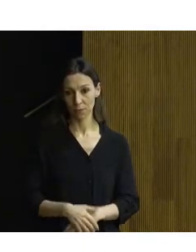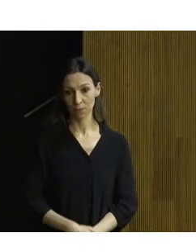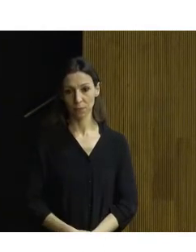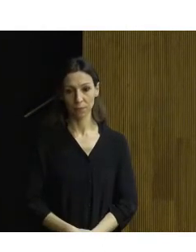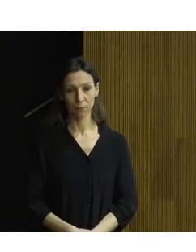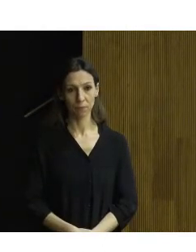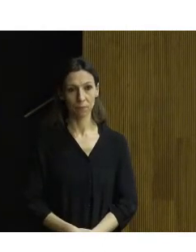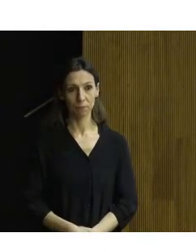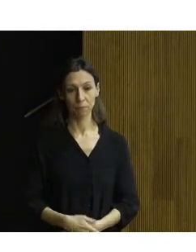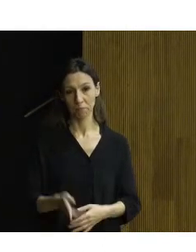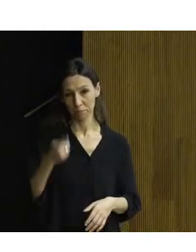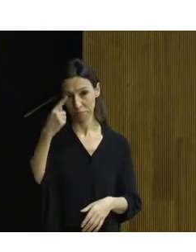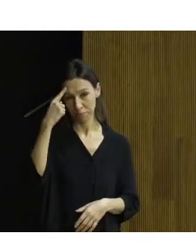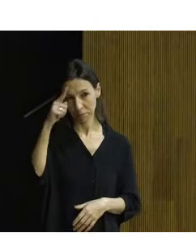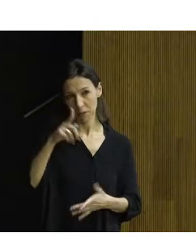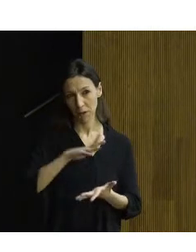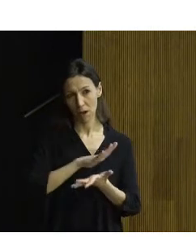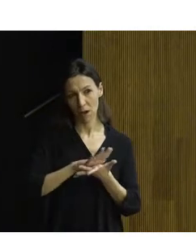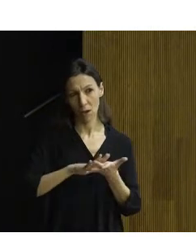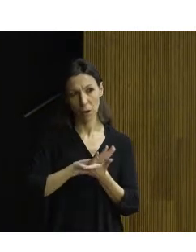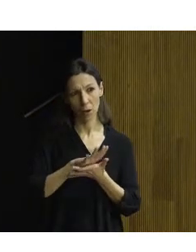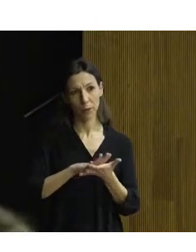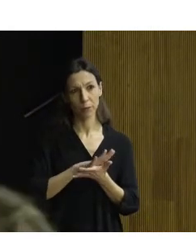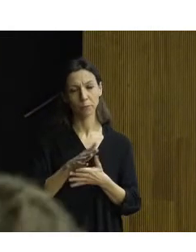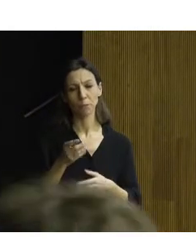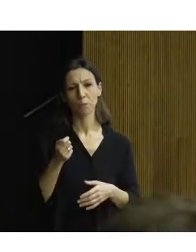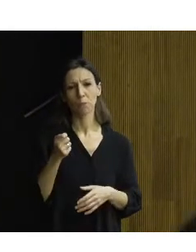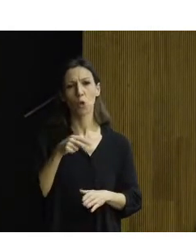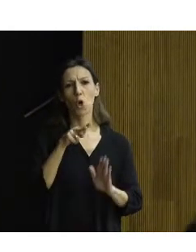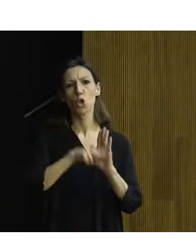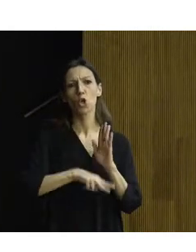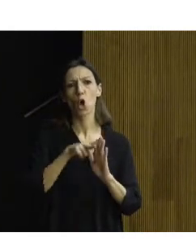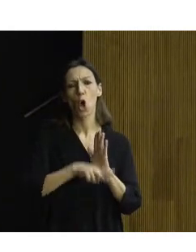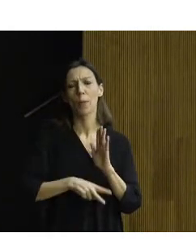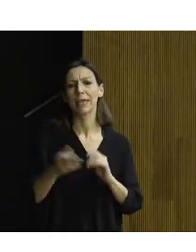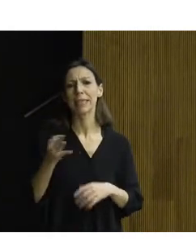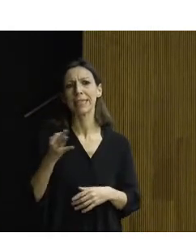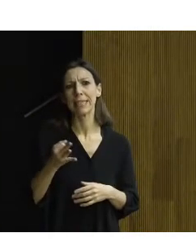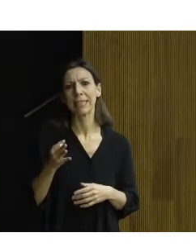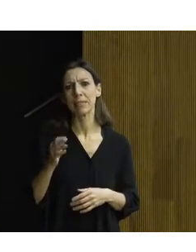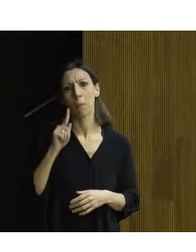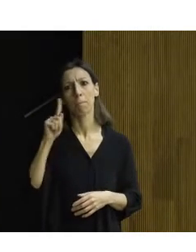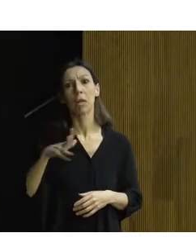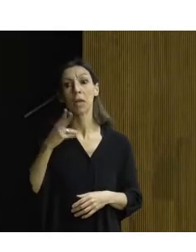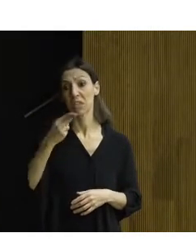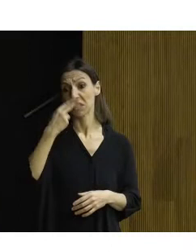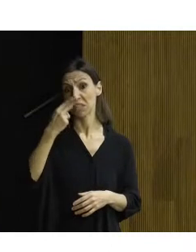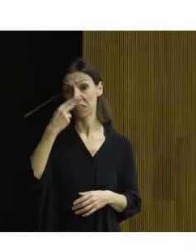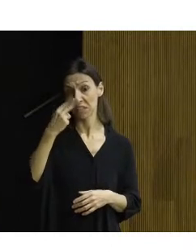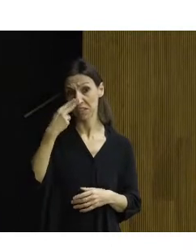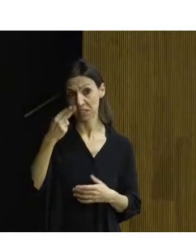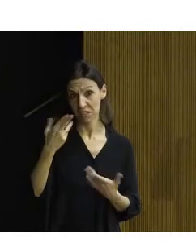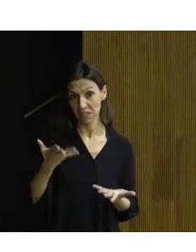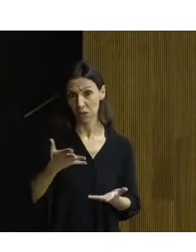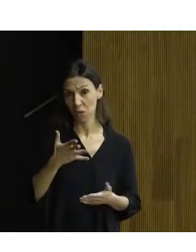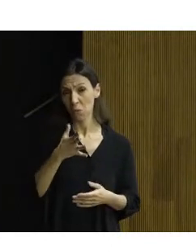bueno como se ha estado comentando hemos visto un poco en qué consiste la norma pero parecía muy interesante y es digamos ante la